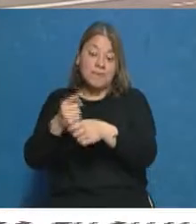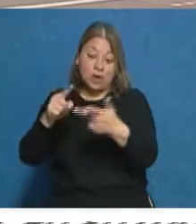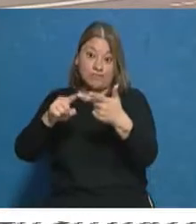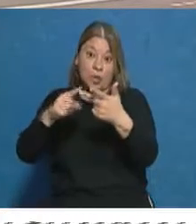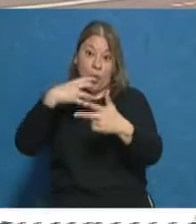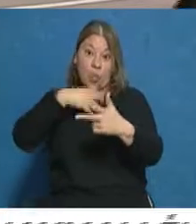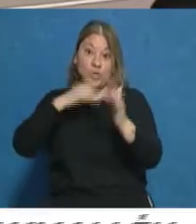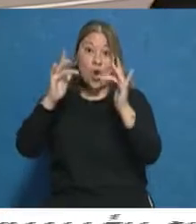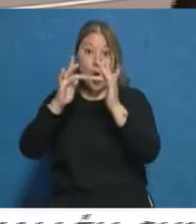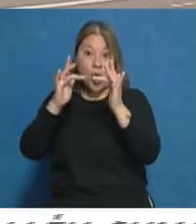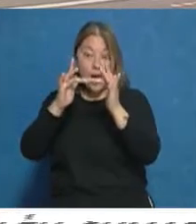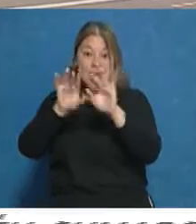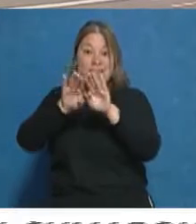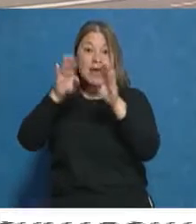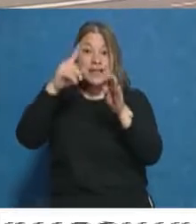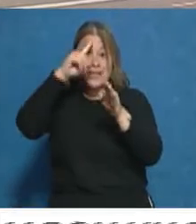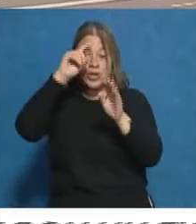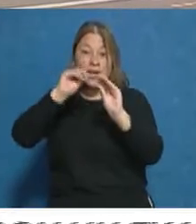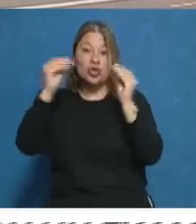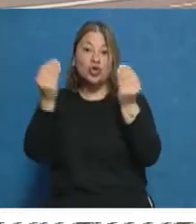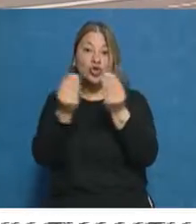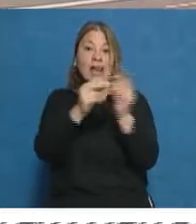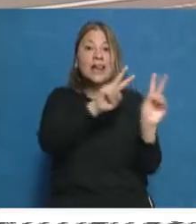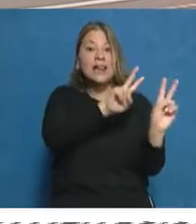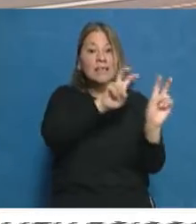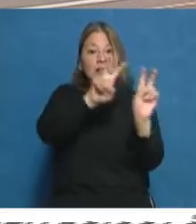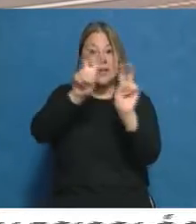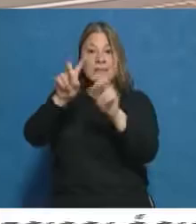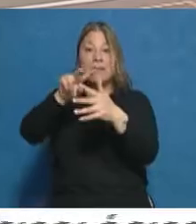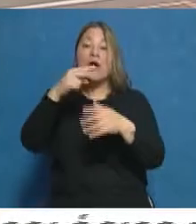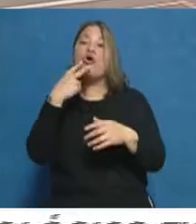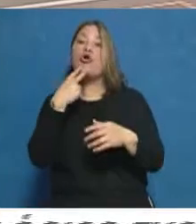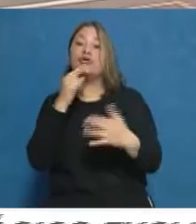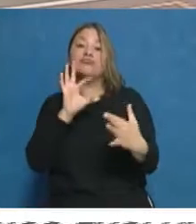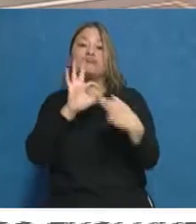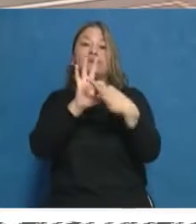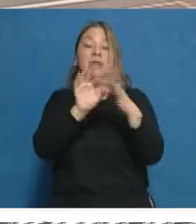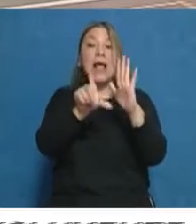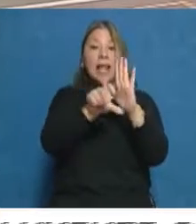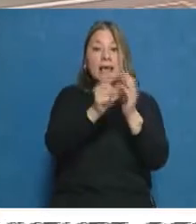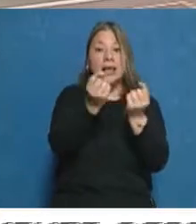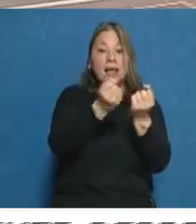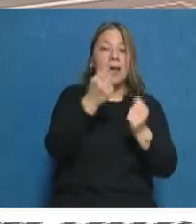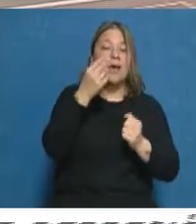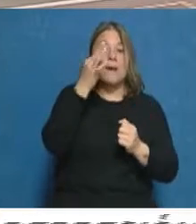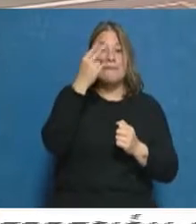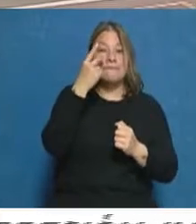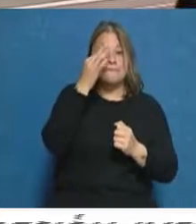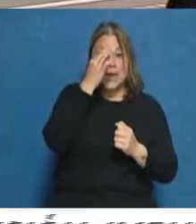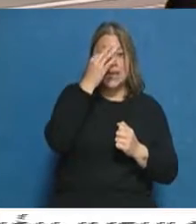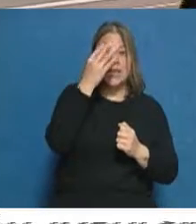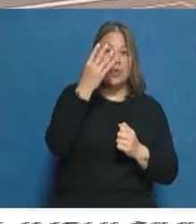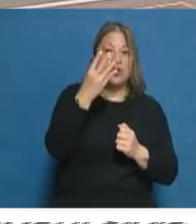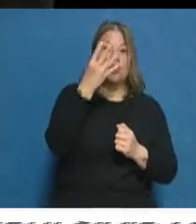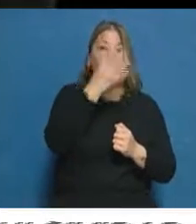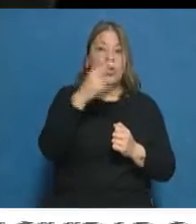Nacional. Este curso consiste de 11 módulos referentes a lo que es la ley de tránsito, la ley 24.449, que es la ley